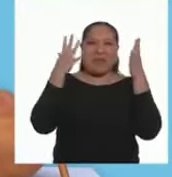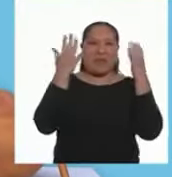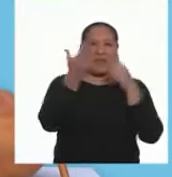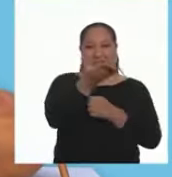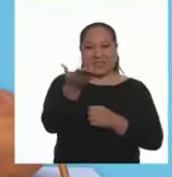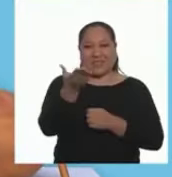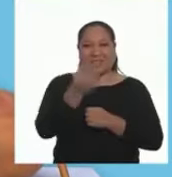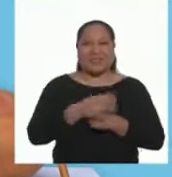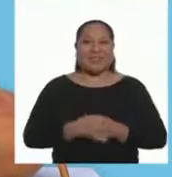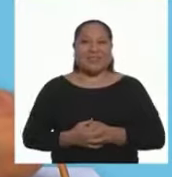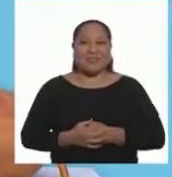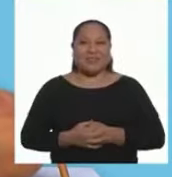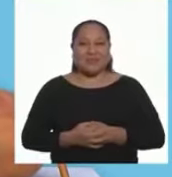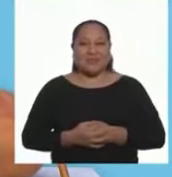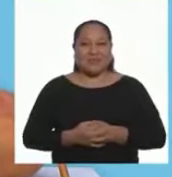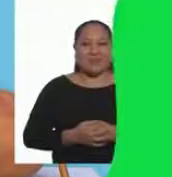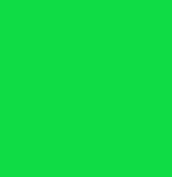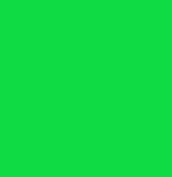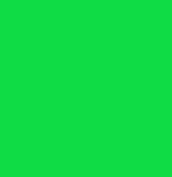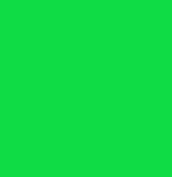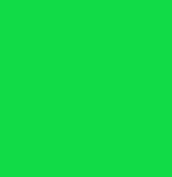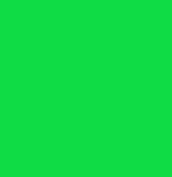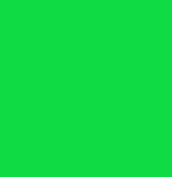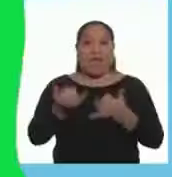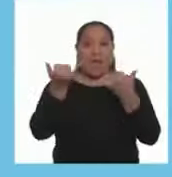trabajo Palmas para ustedes